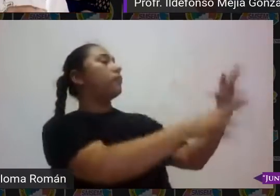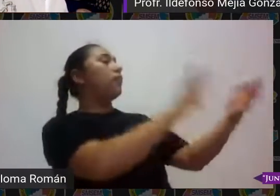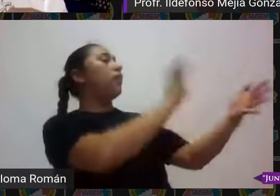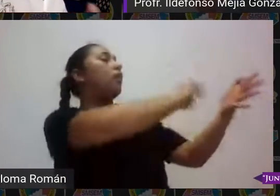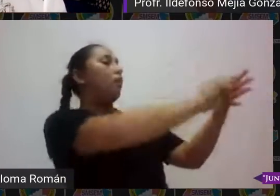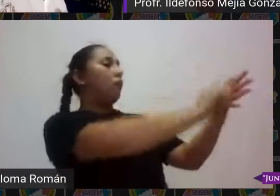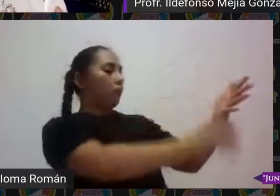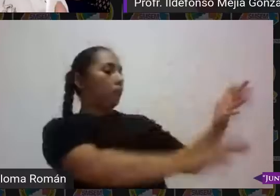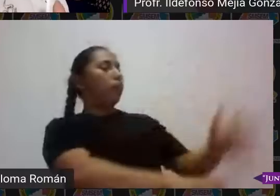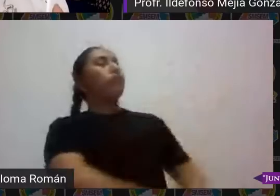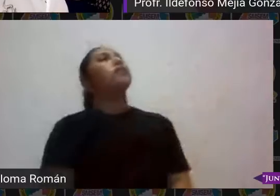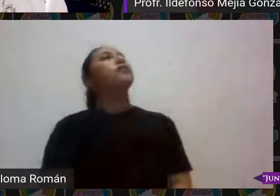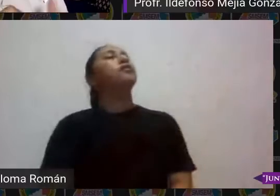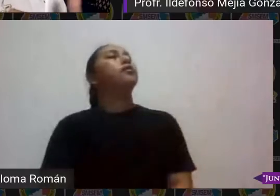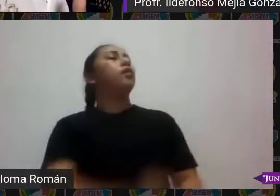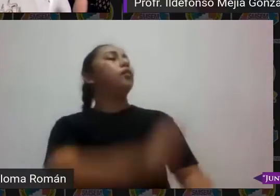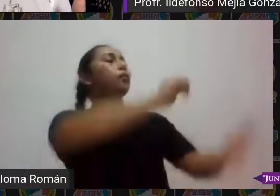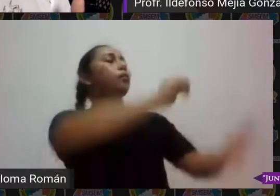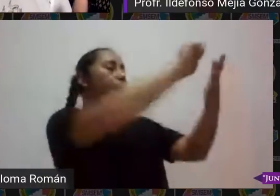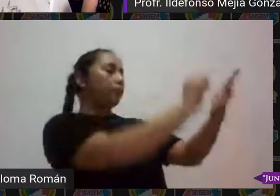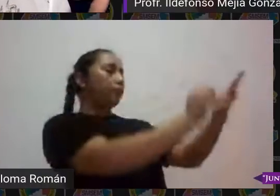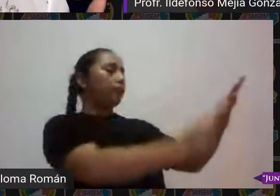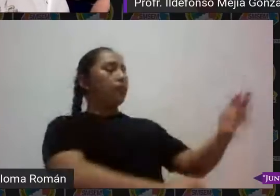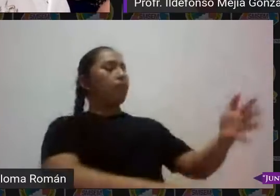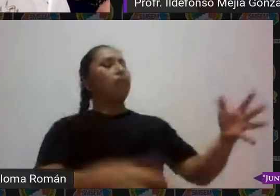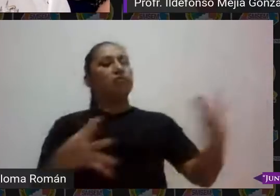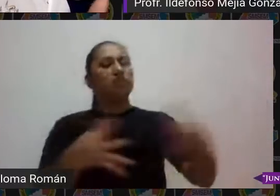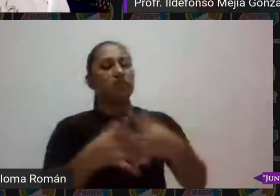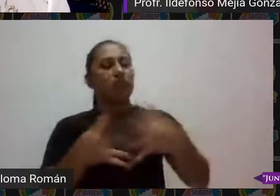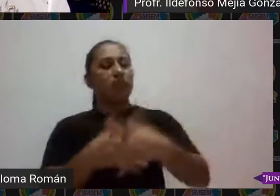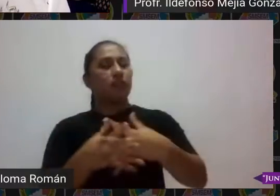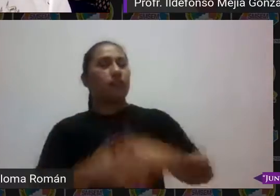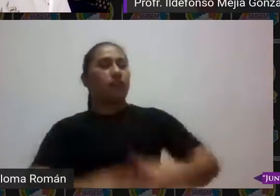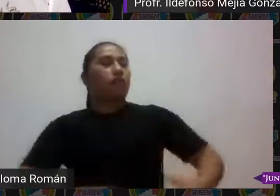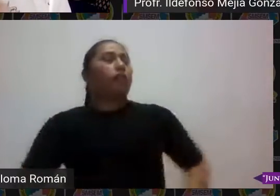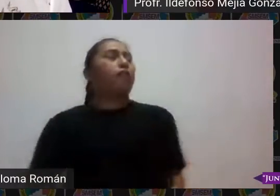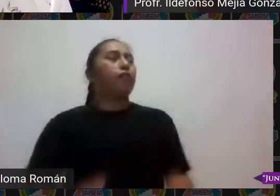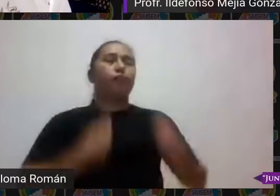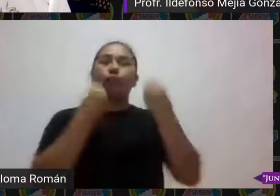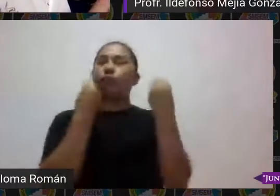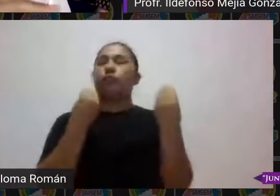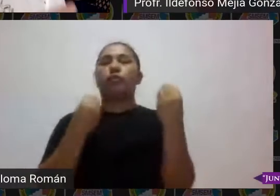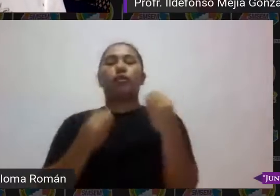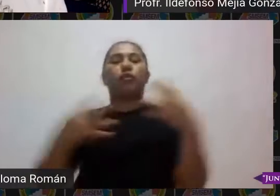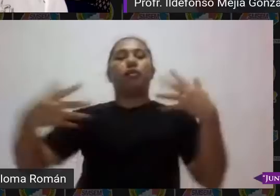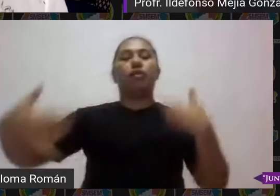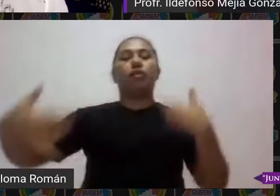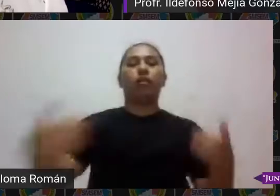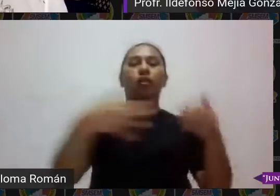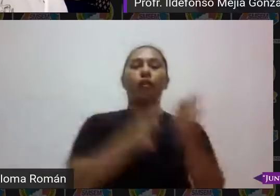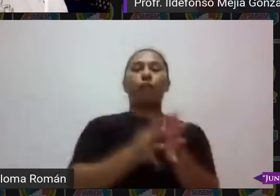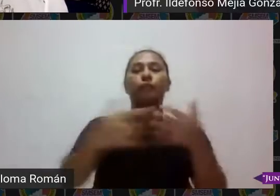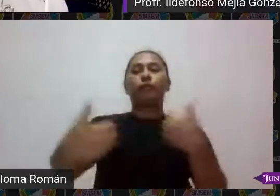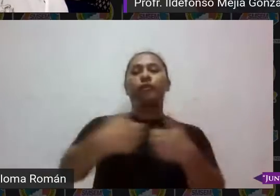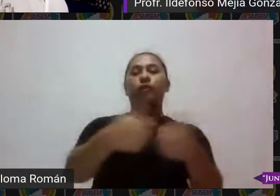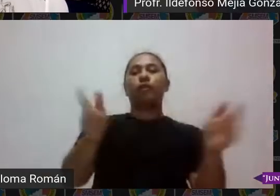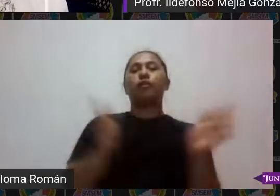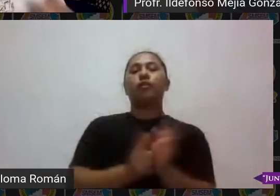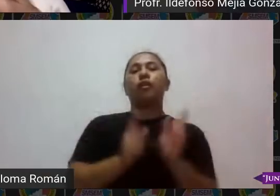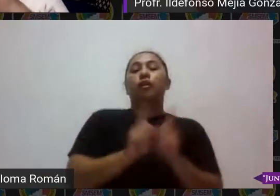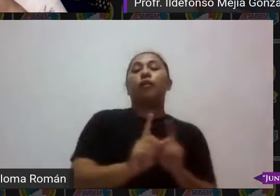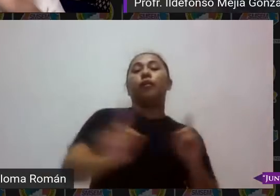porque hay lo que se está desarrollando son competencias competencias para la vida entre los equipos que trabajan a una distancia si